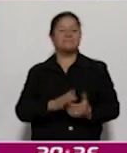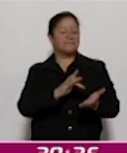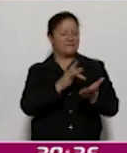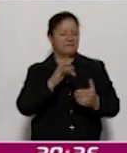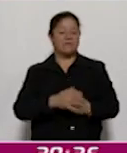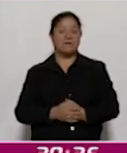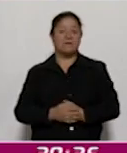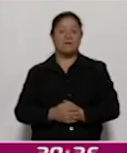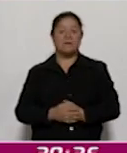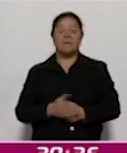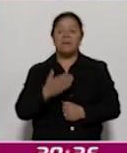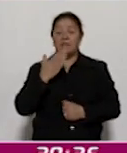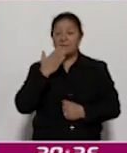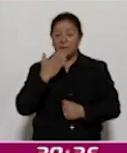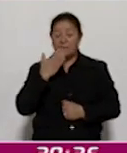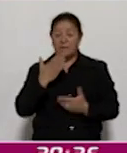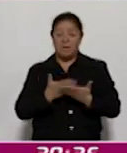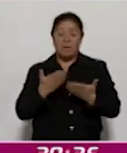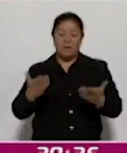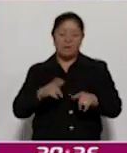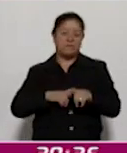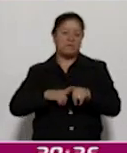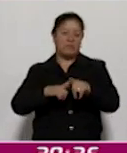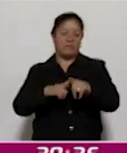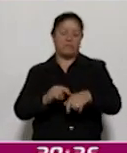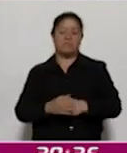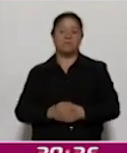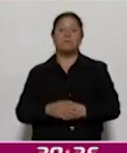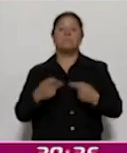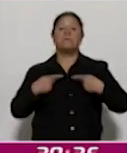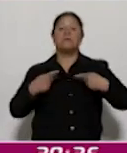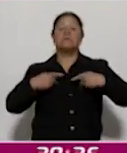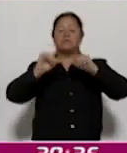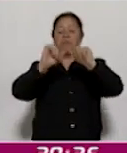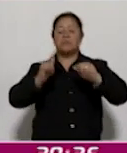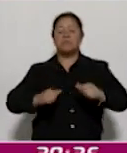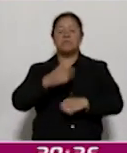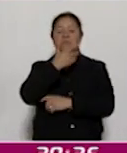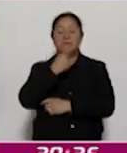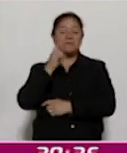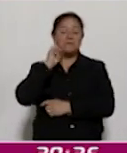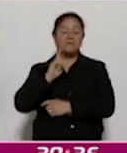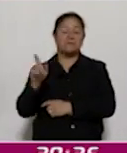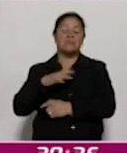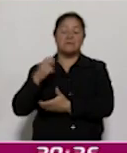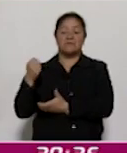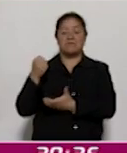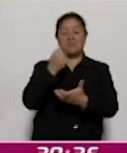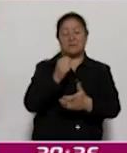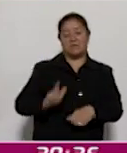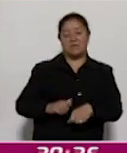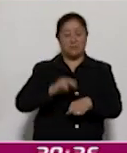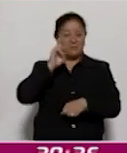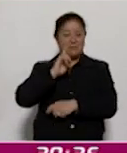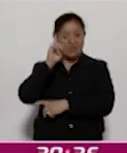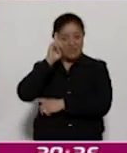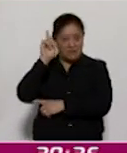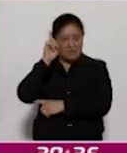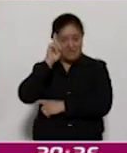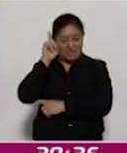bien es momento de continuar con la información. Le comento que artesanos y artesanas recibieron de manos de la gobernadora Lorena Cuellar